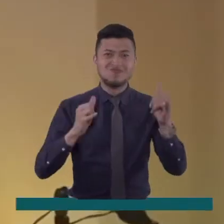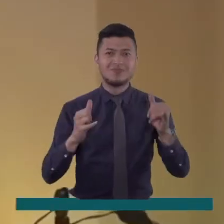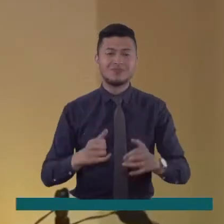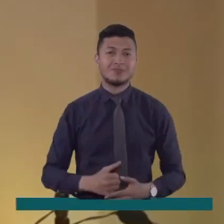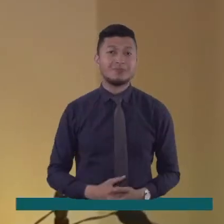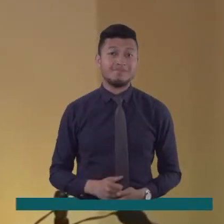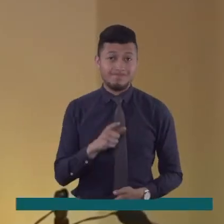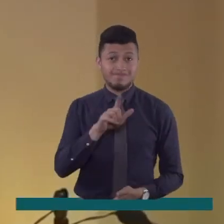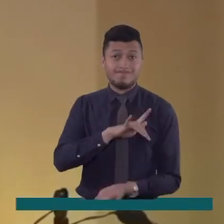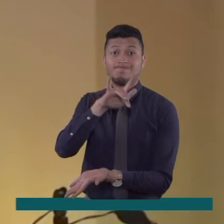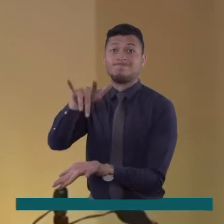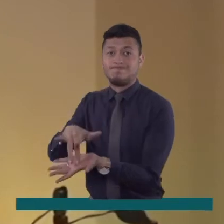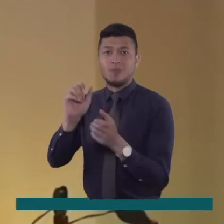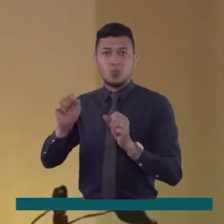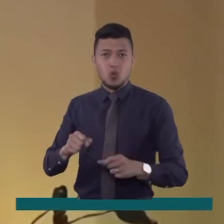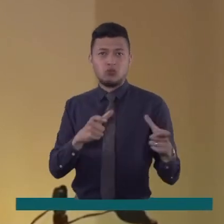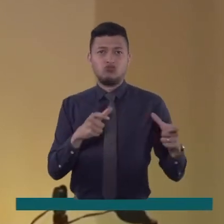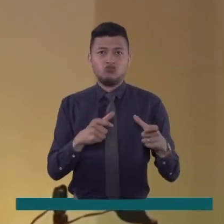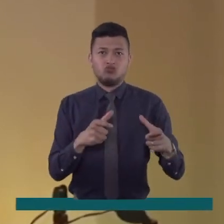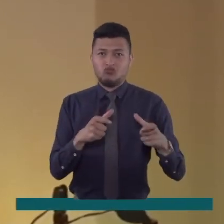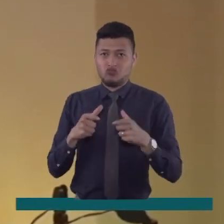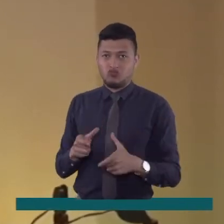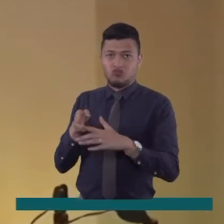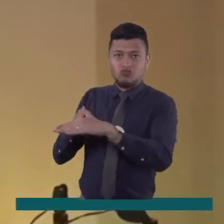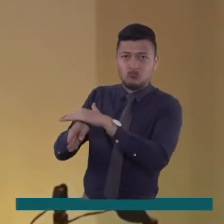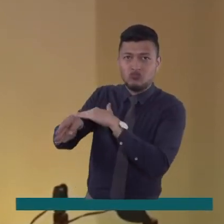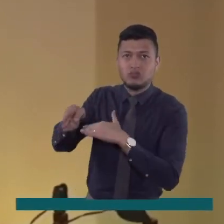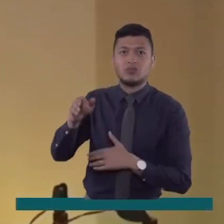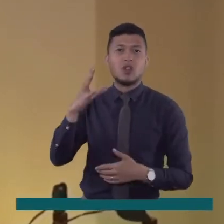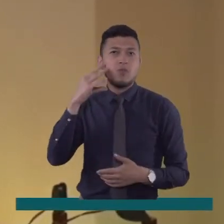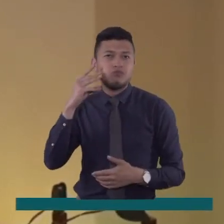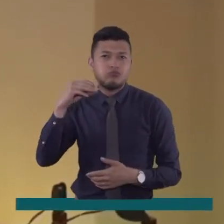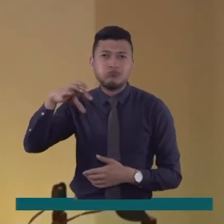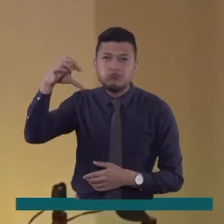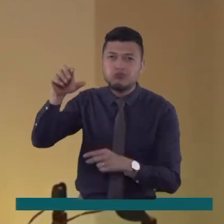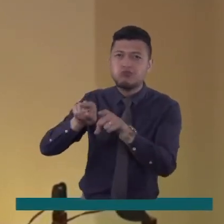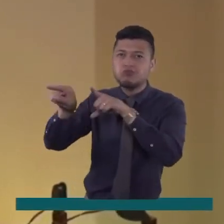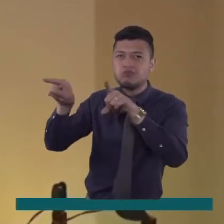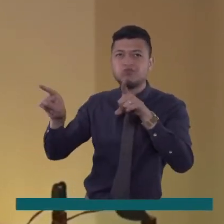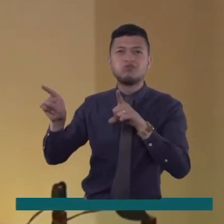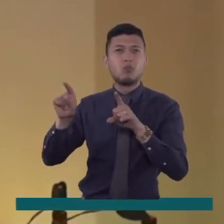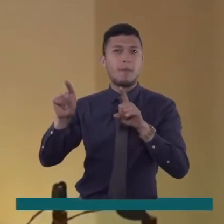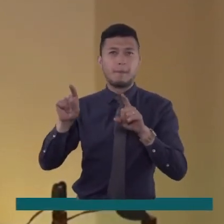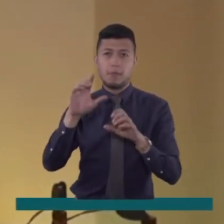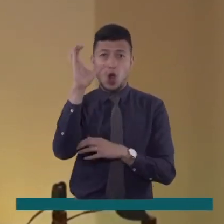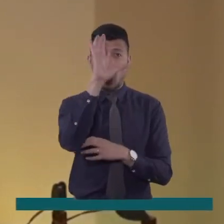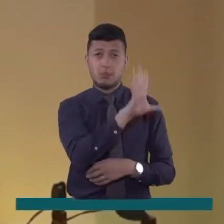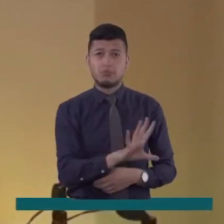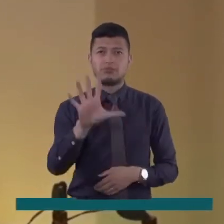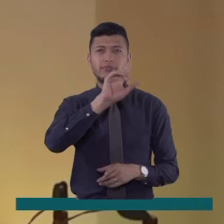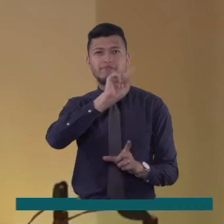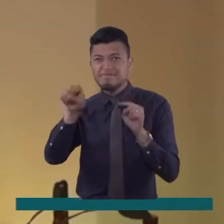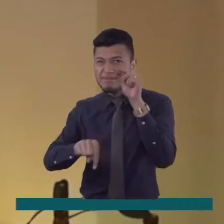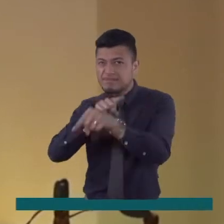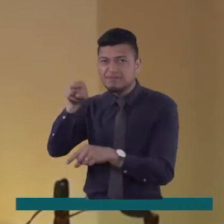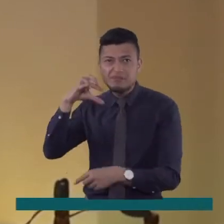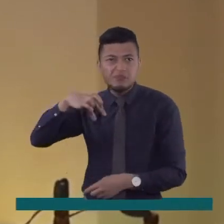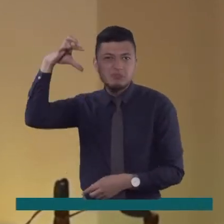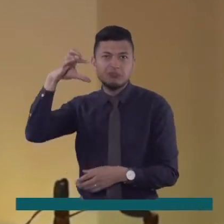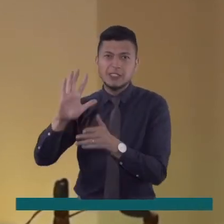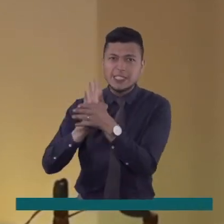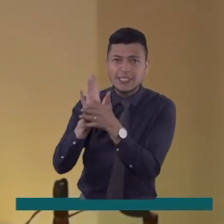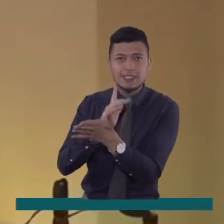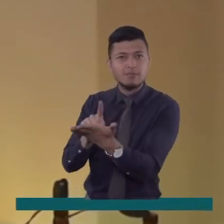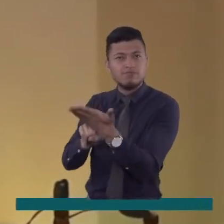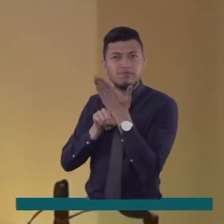participen, se acrediten y puedan aprovechar a los expertos y expertas que traemos de diferentes partes del país para que